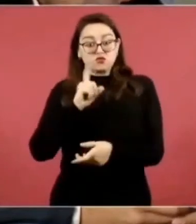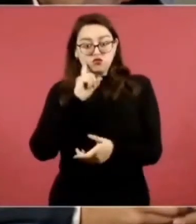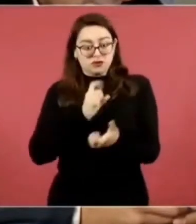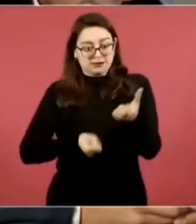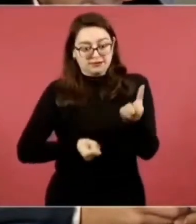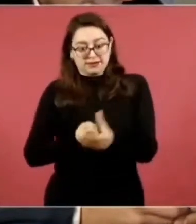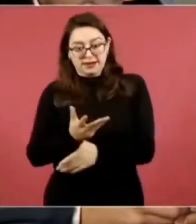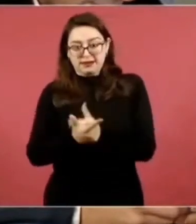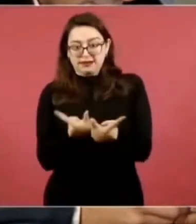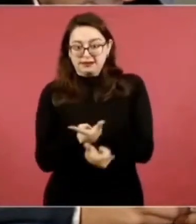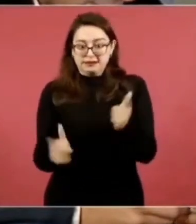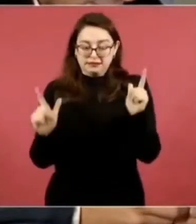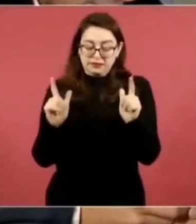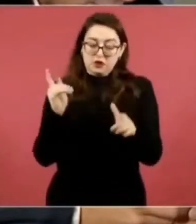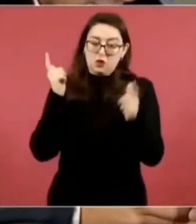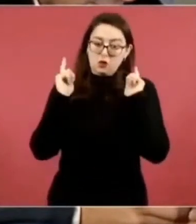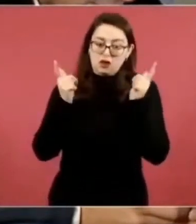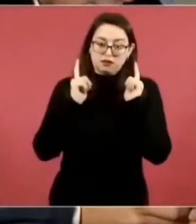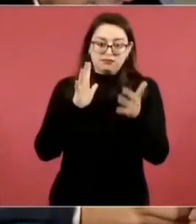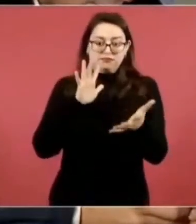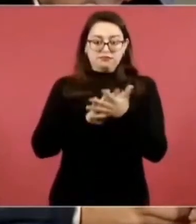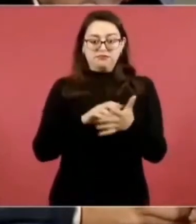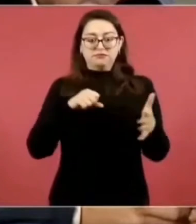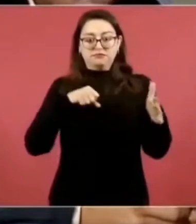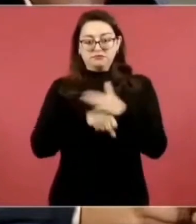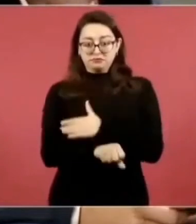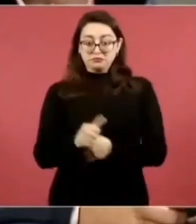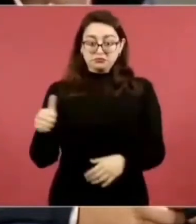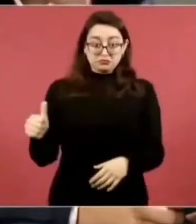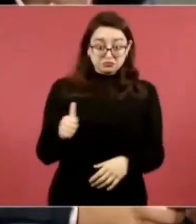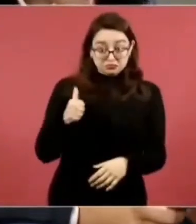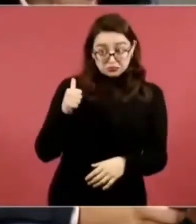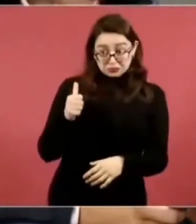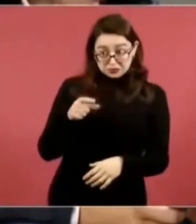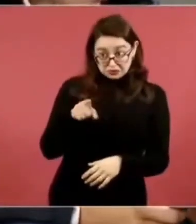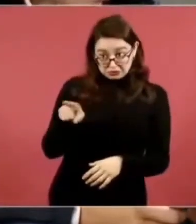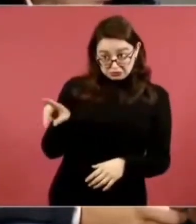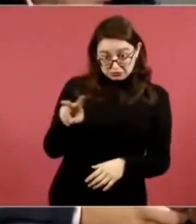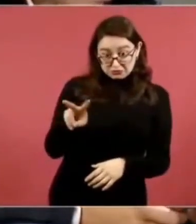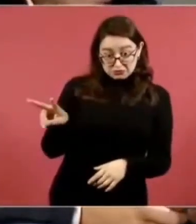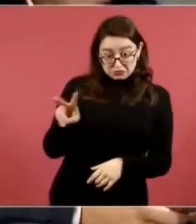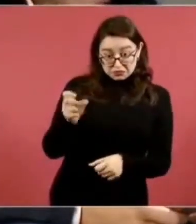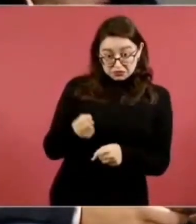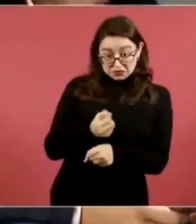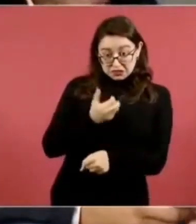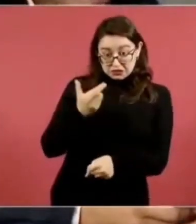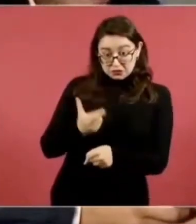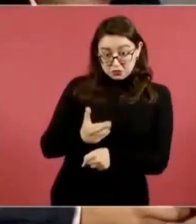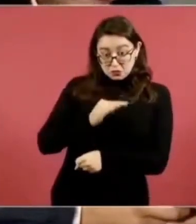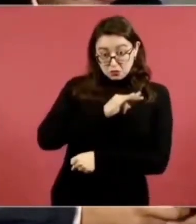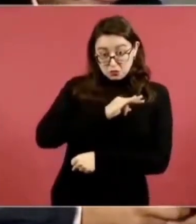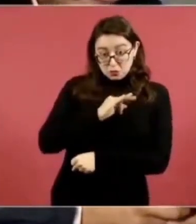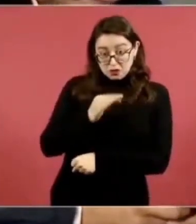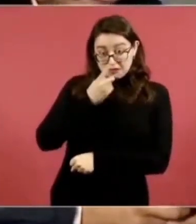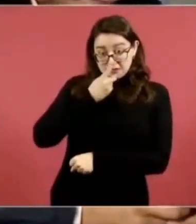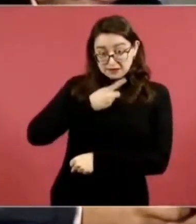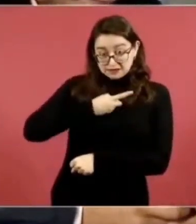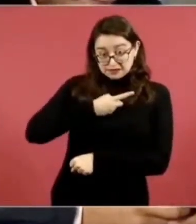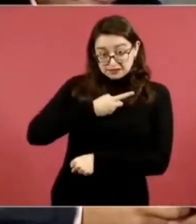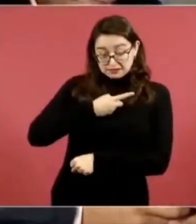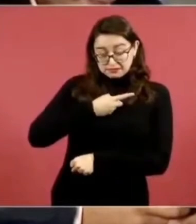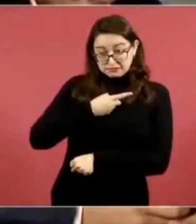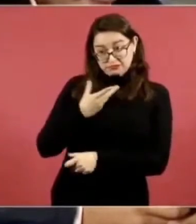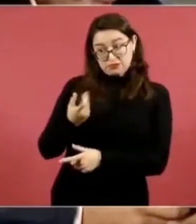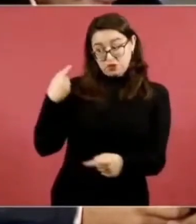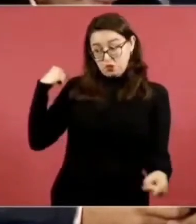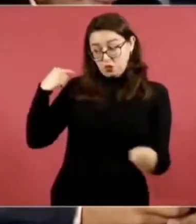en libertad, que sigue presa. Entonces, aprovecharía para ver si al final pudiera responderse esa pregunta que hice hace